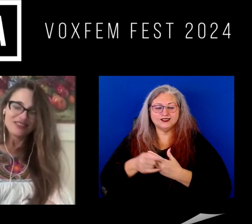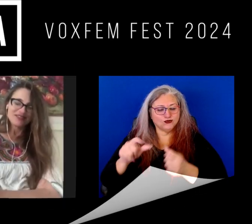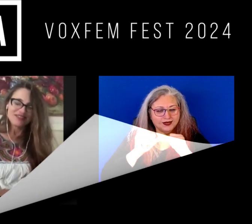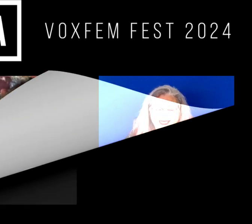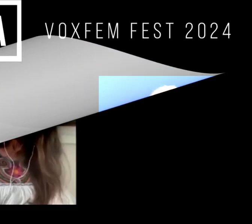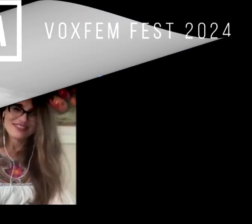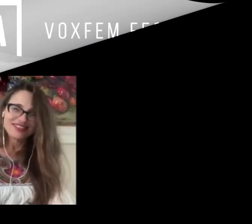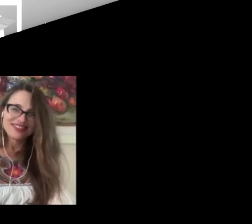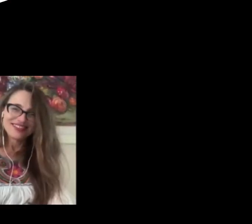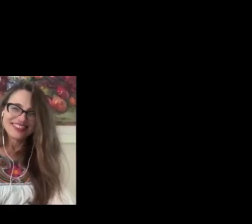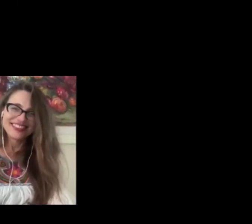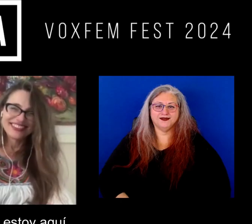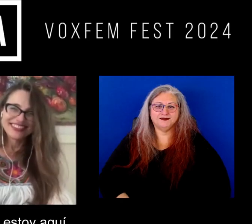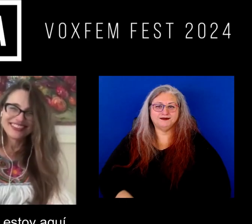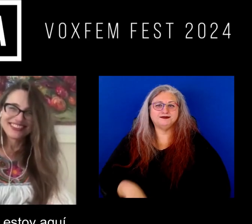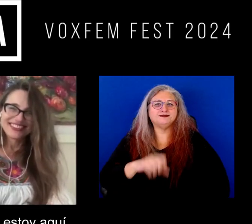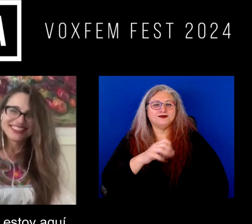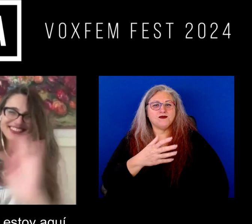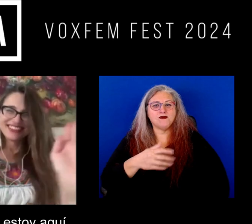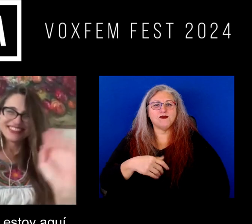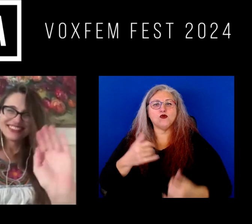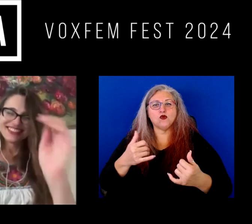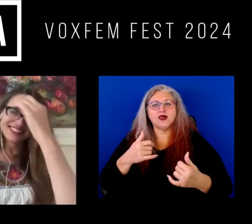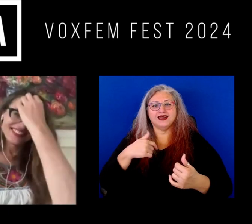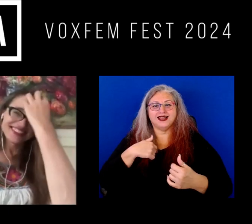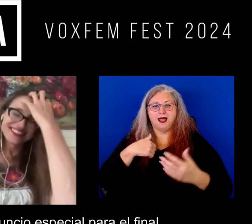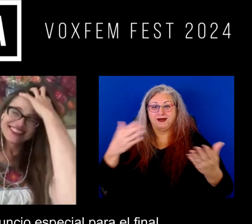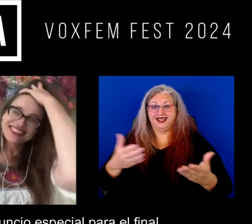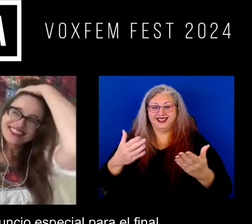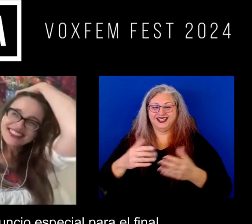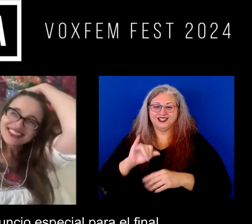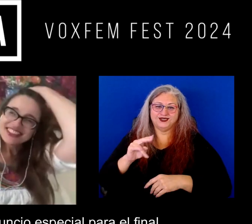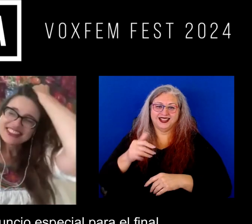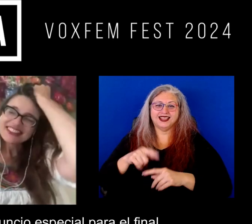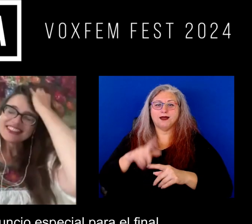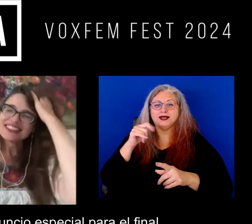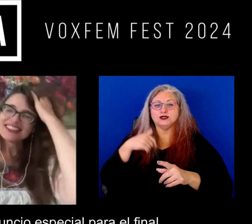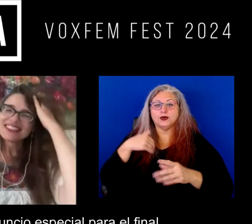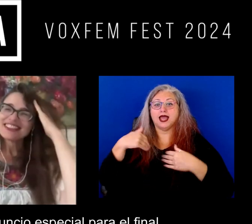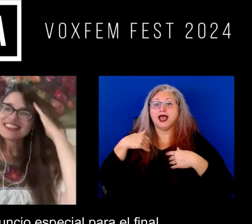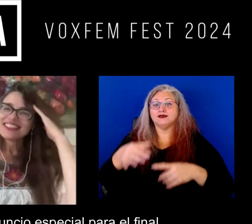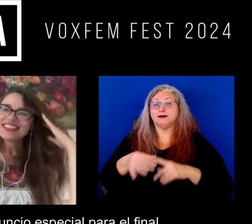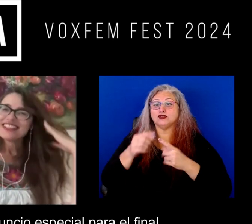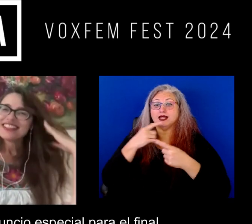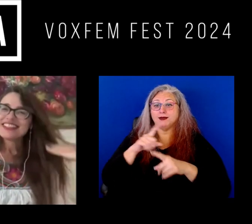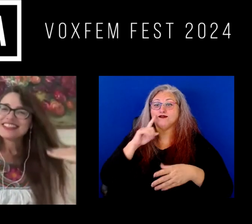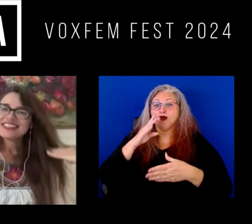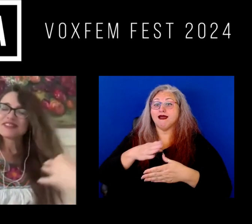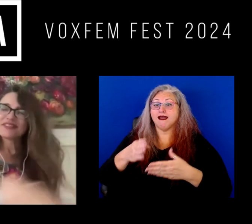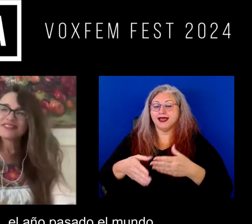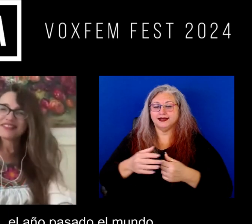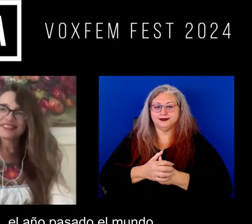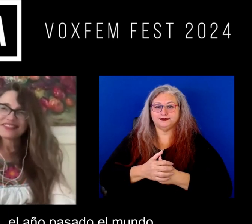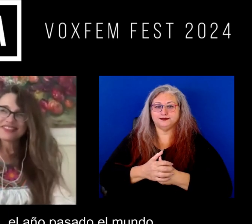adelante bueno Judith estoy aquí porque dejamos un anuncio especial para el final